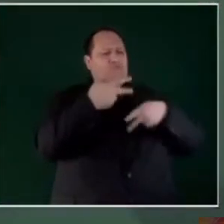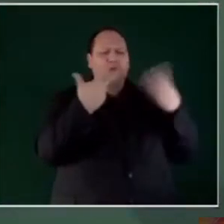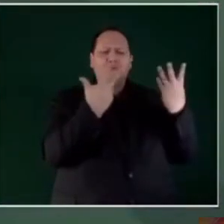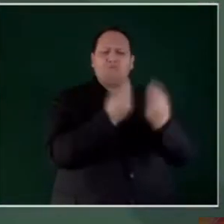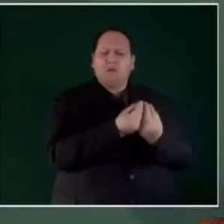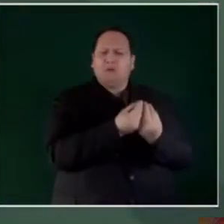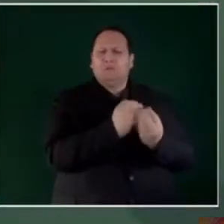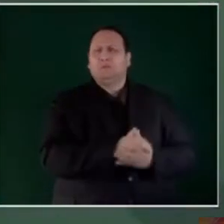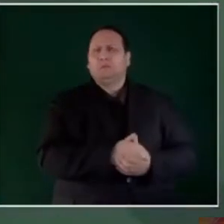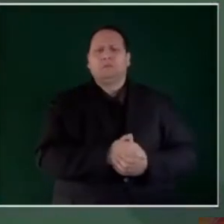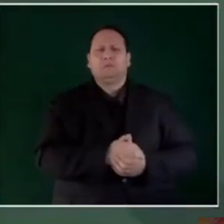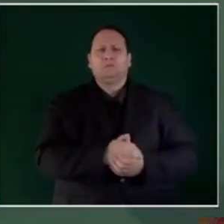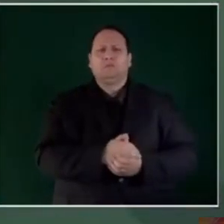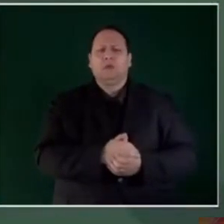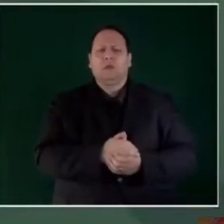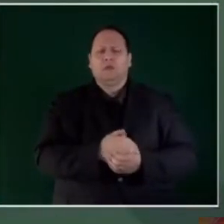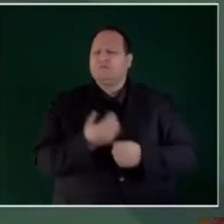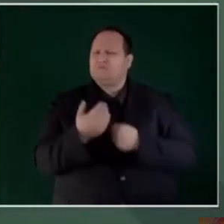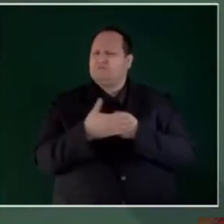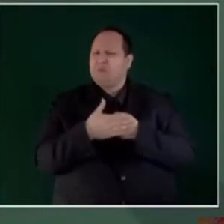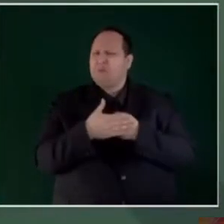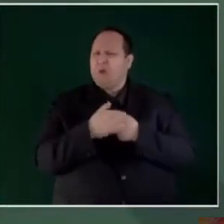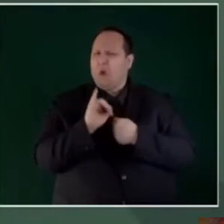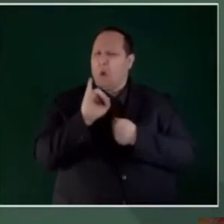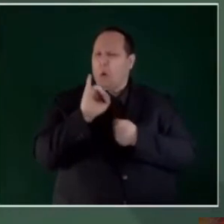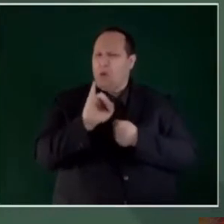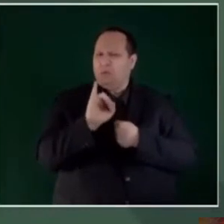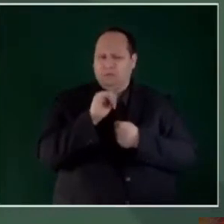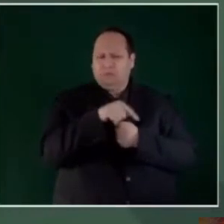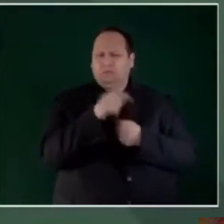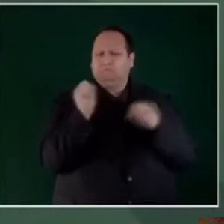próximo jueves.